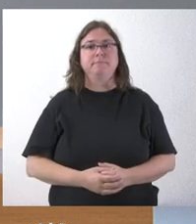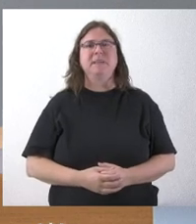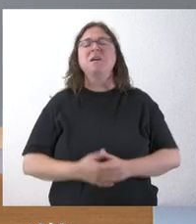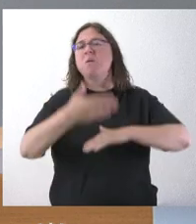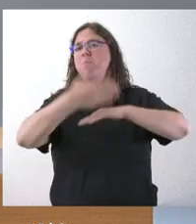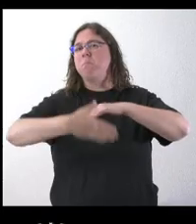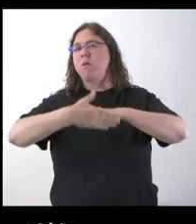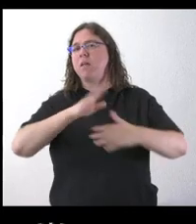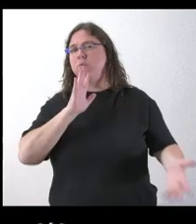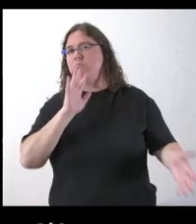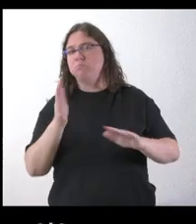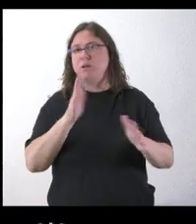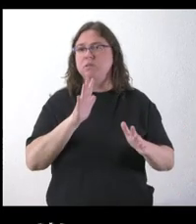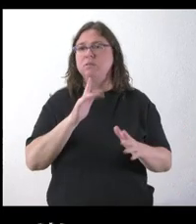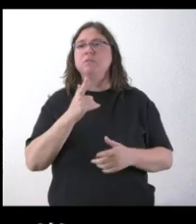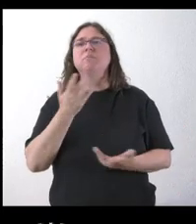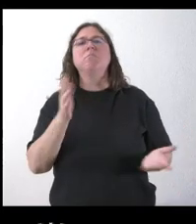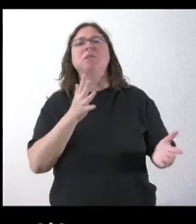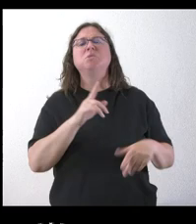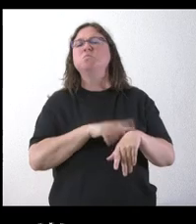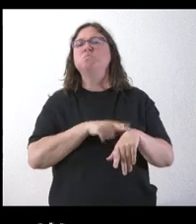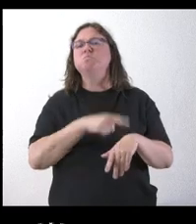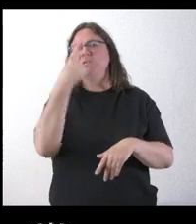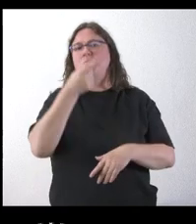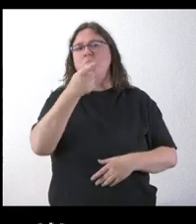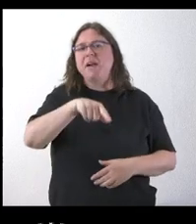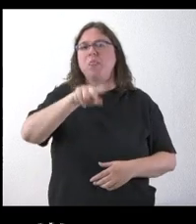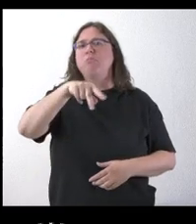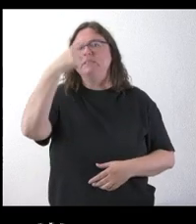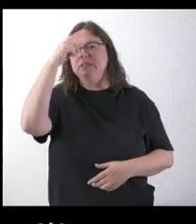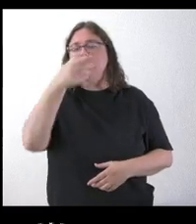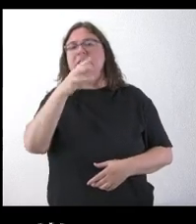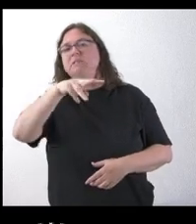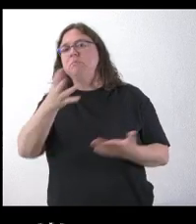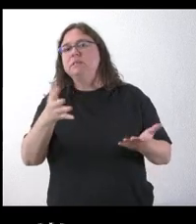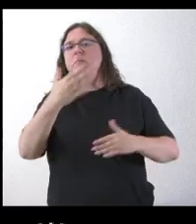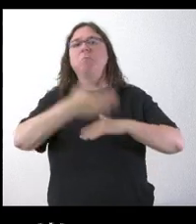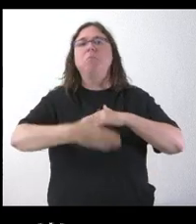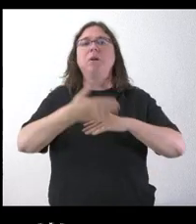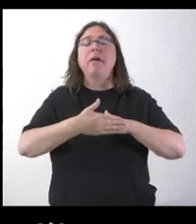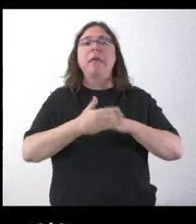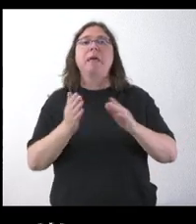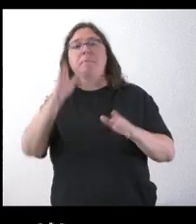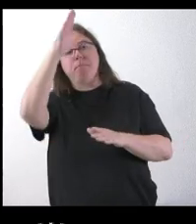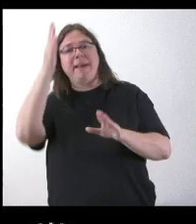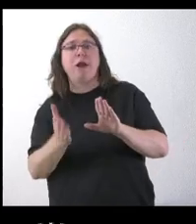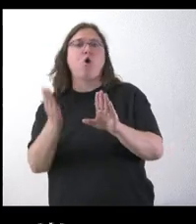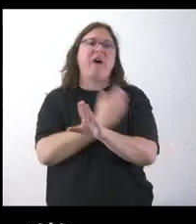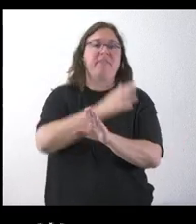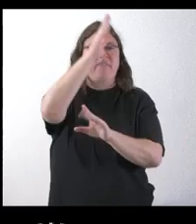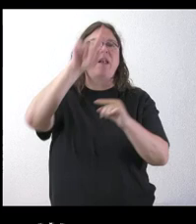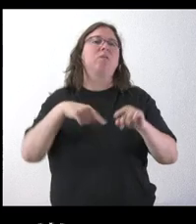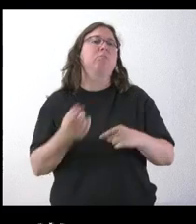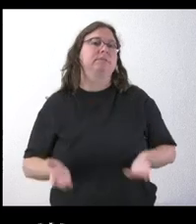ha comentado que hay llevar al consultivo y demás. No sé si manejan un plazo de un mes, dos meses, tres meses, si sería antes del verano o no. Y para el